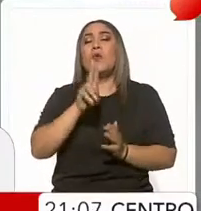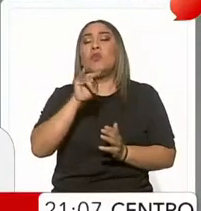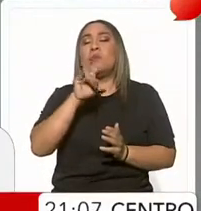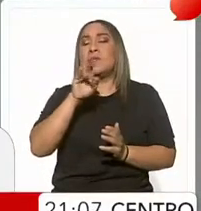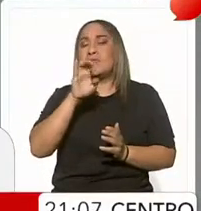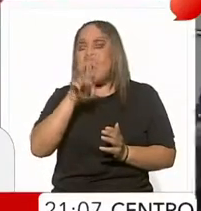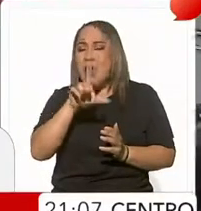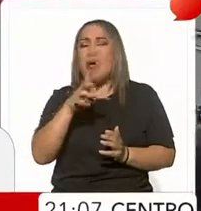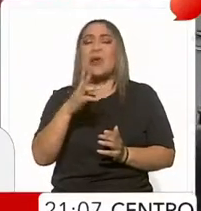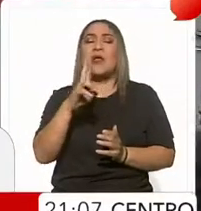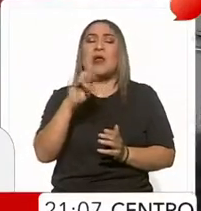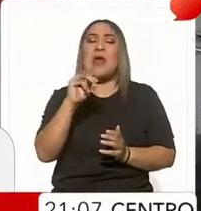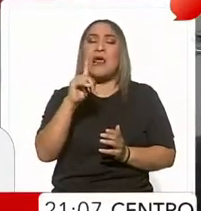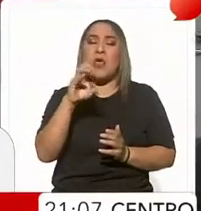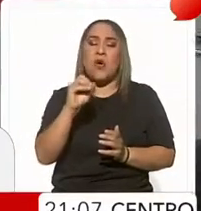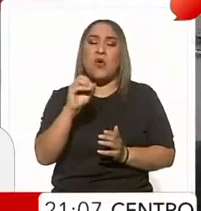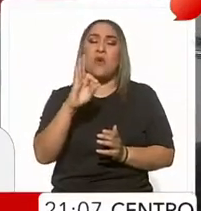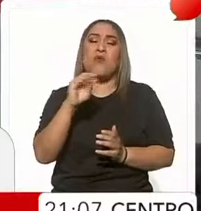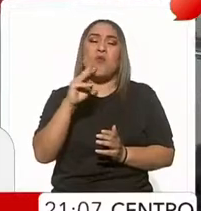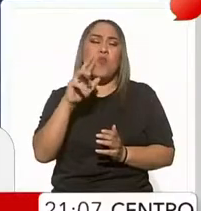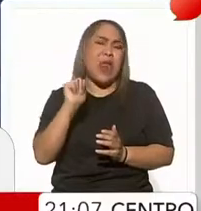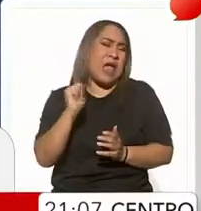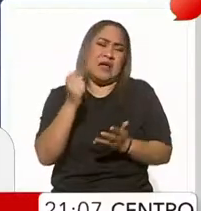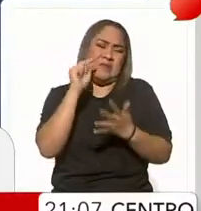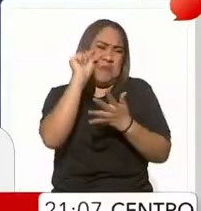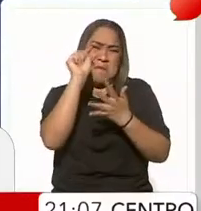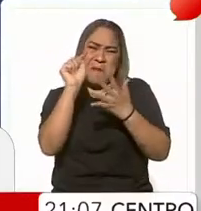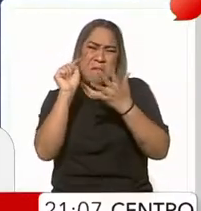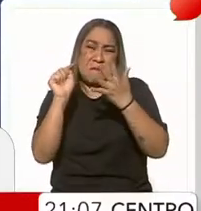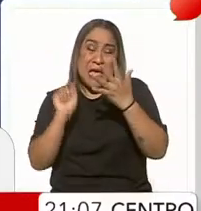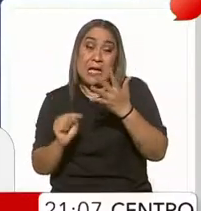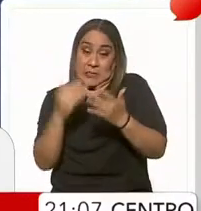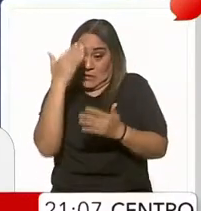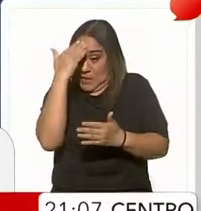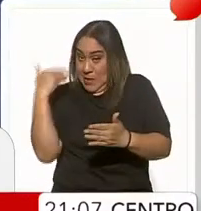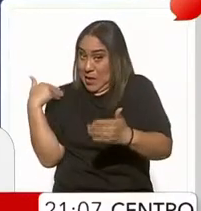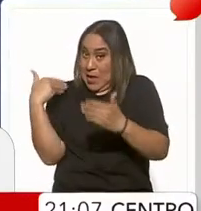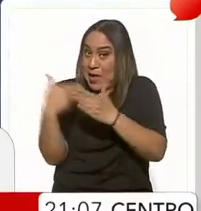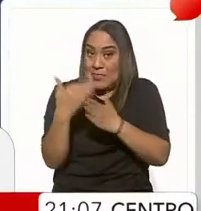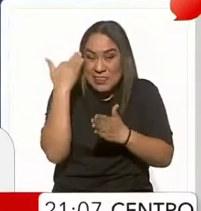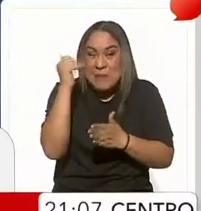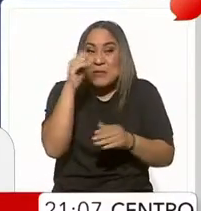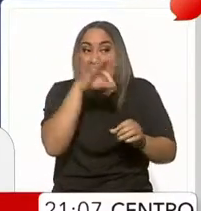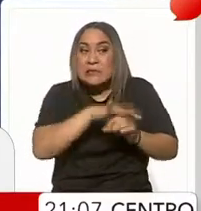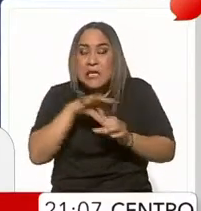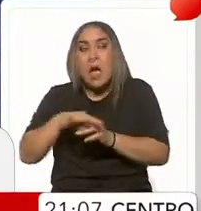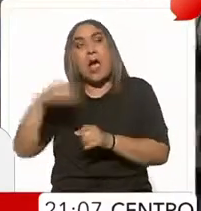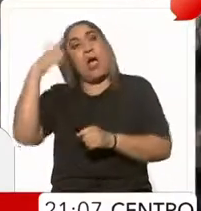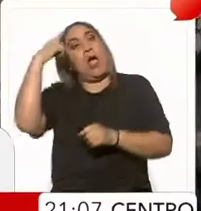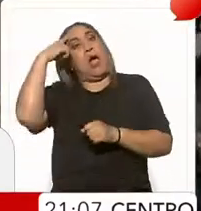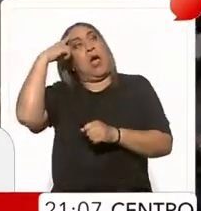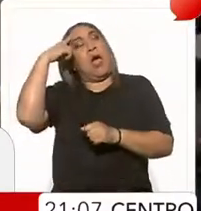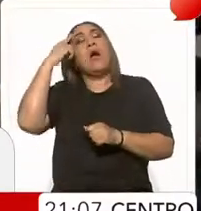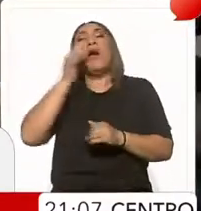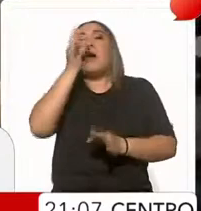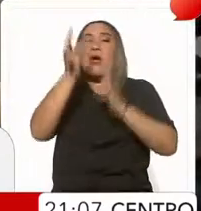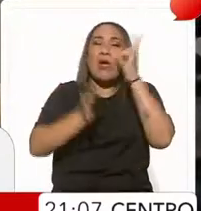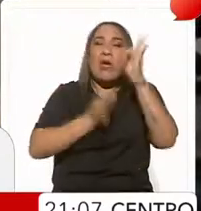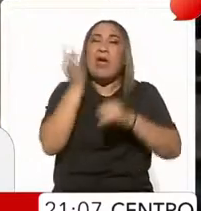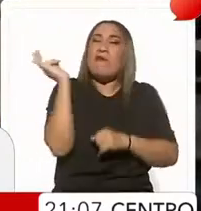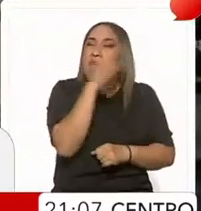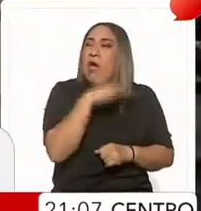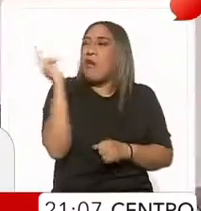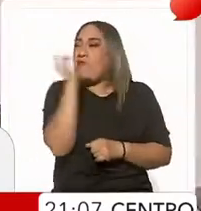Fórmula, por la temporada, están dedicados a la nota roja. ¿Qué es esto